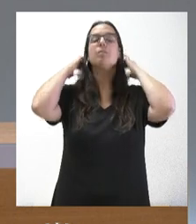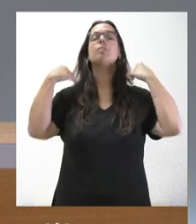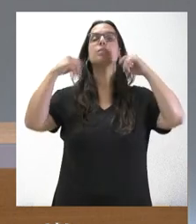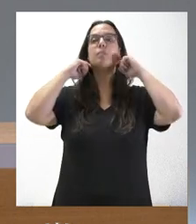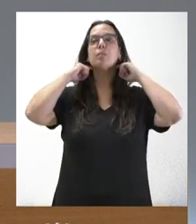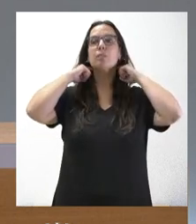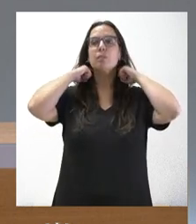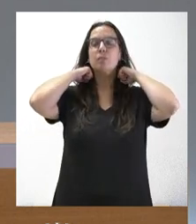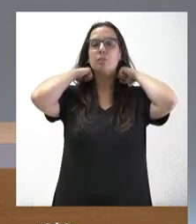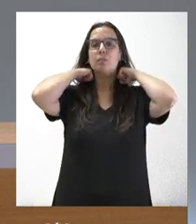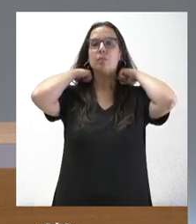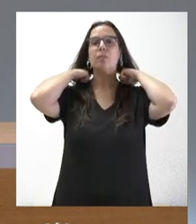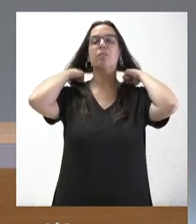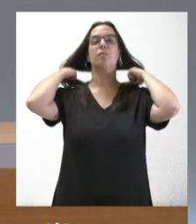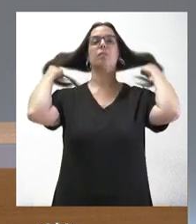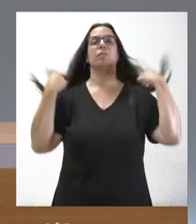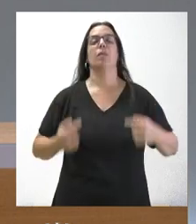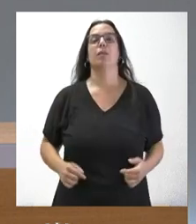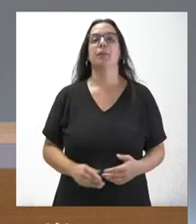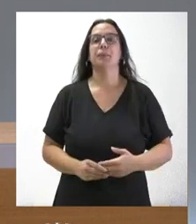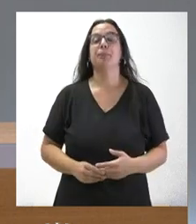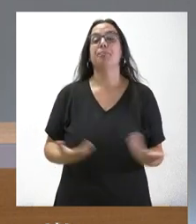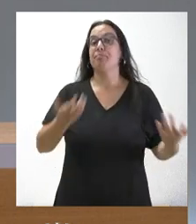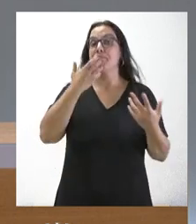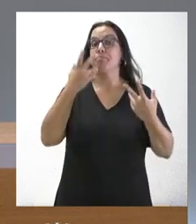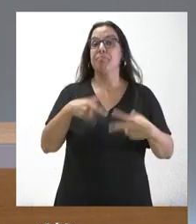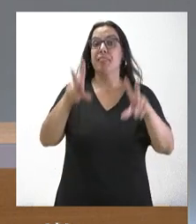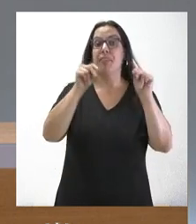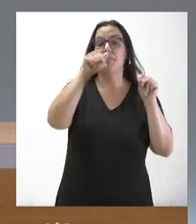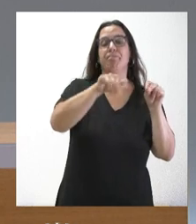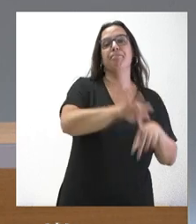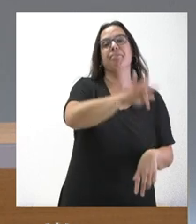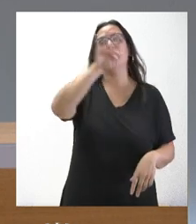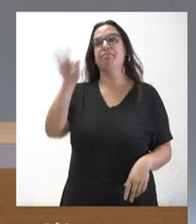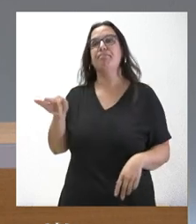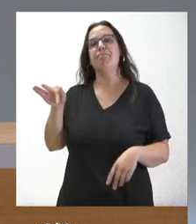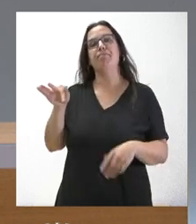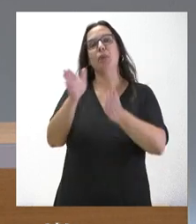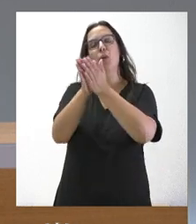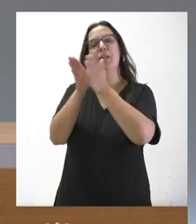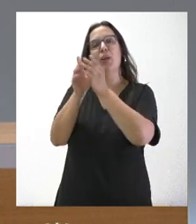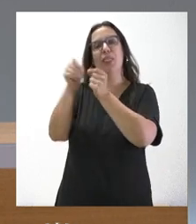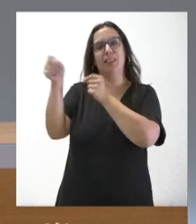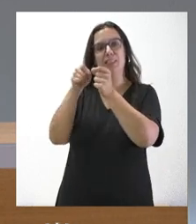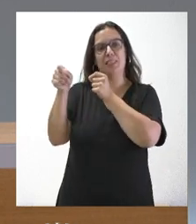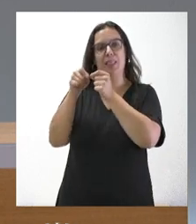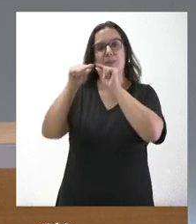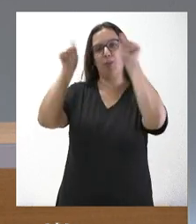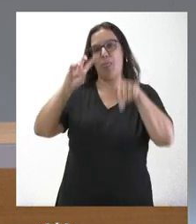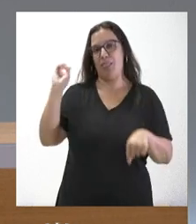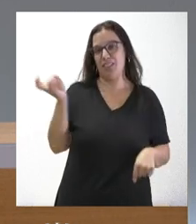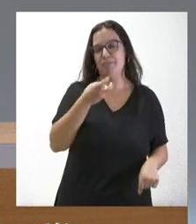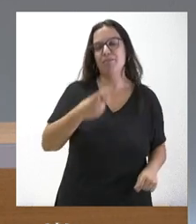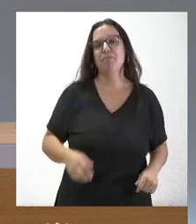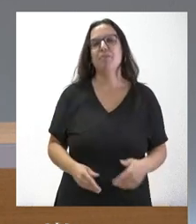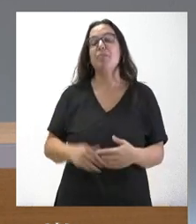Pues, si no hay más preguntas, abrimos, como siempre, el turno dedicado a los compañeros que tenemos en otras provincias.